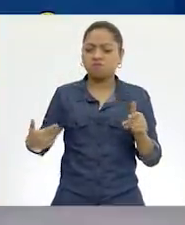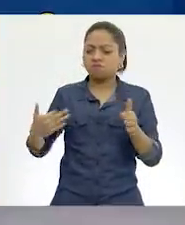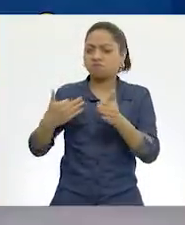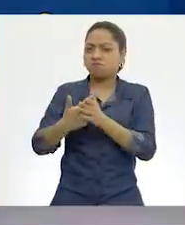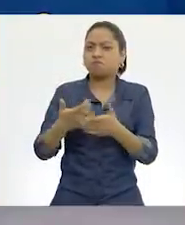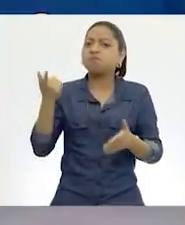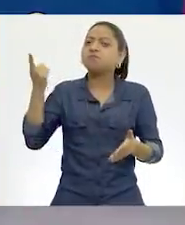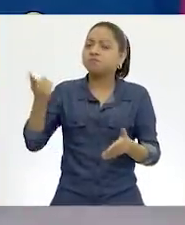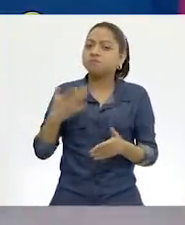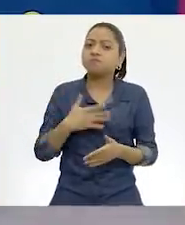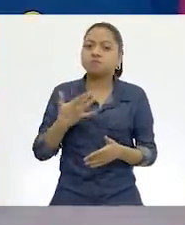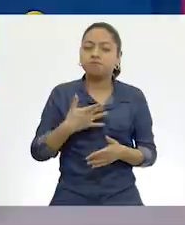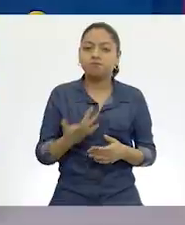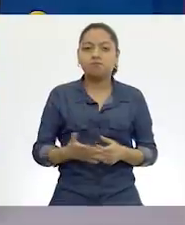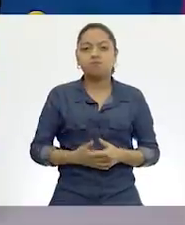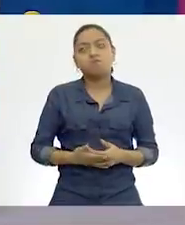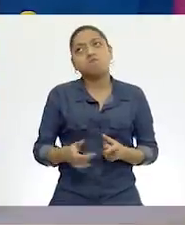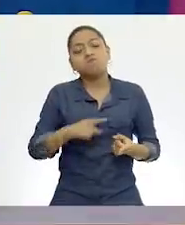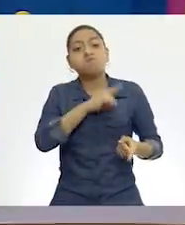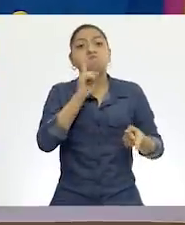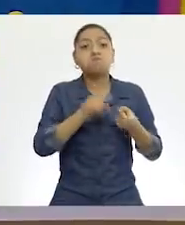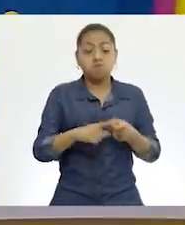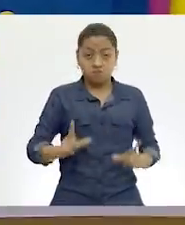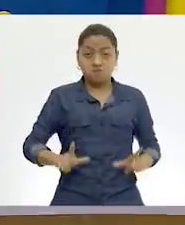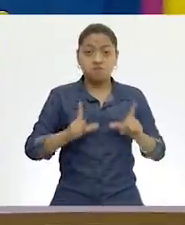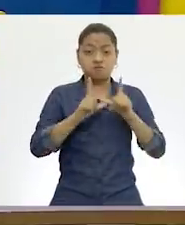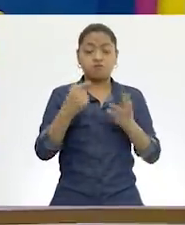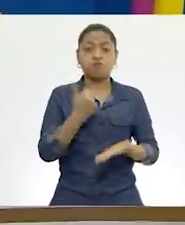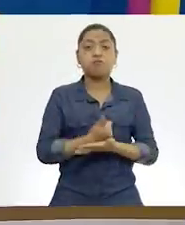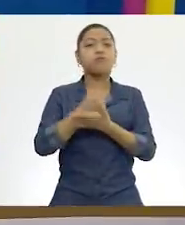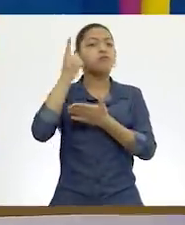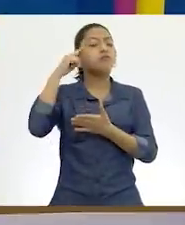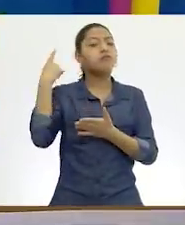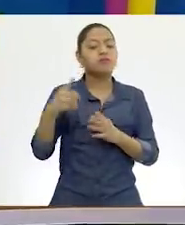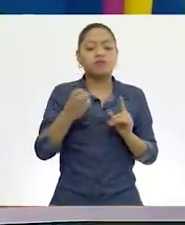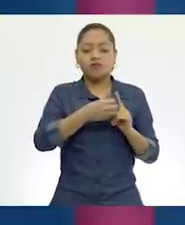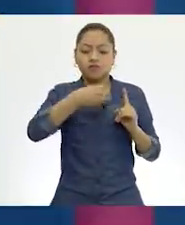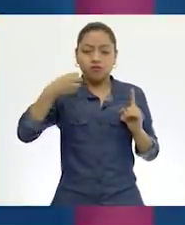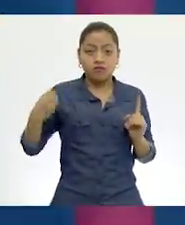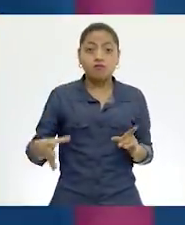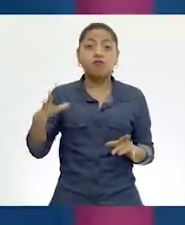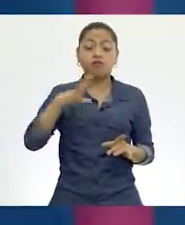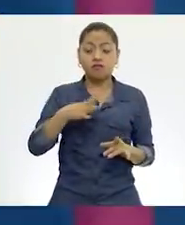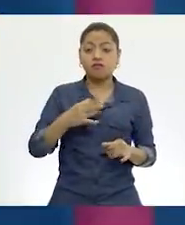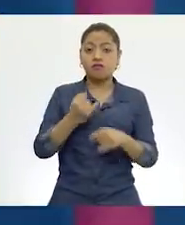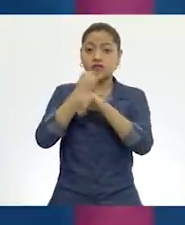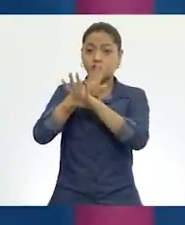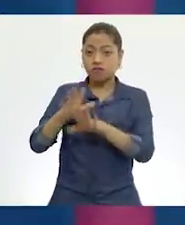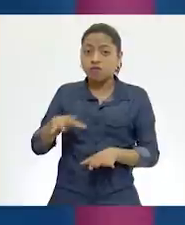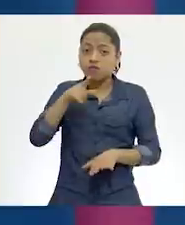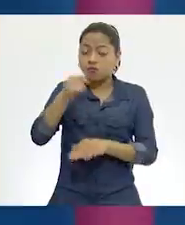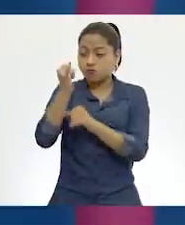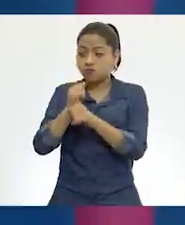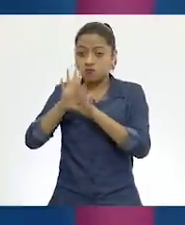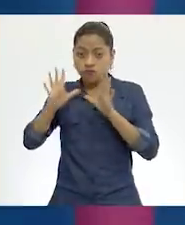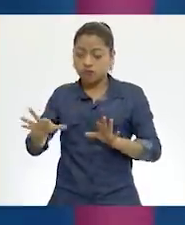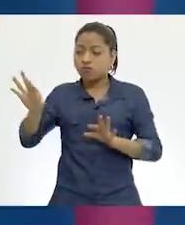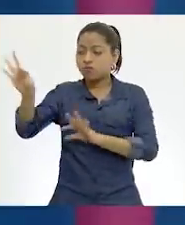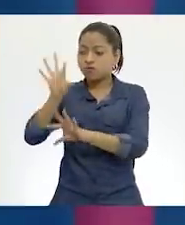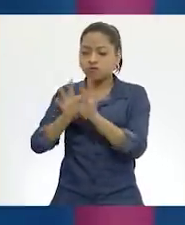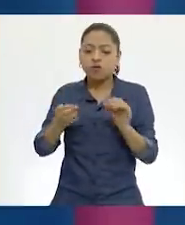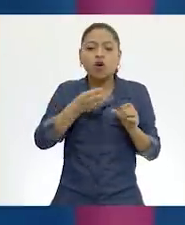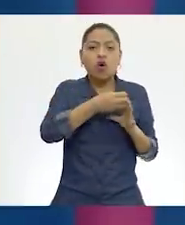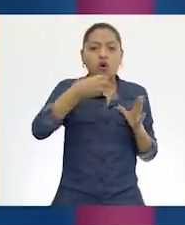investigación? Pues la primera es que nos permite organizar toda la información que hemos estado consultando y al